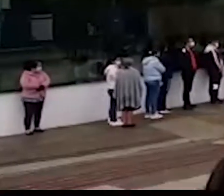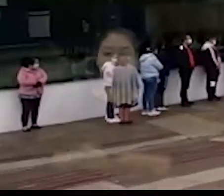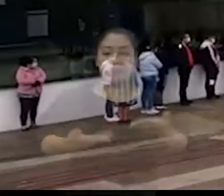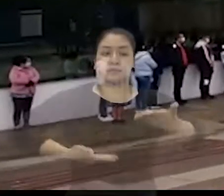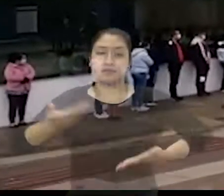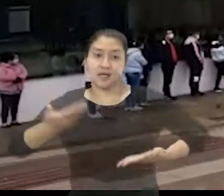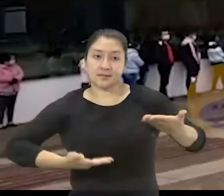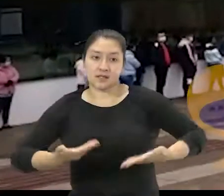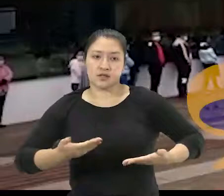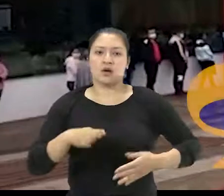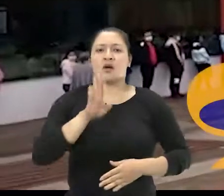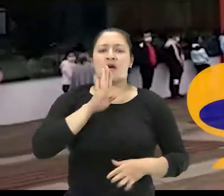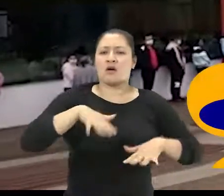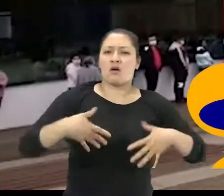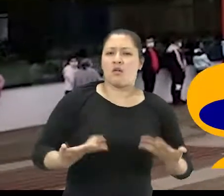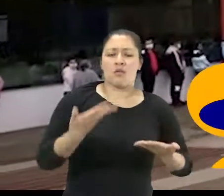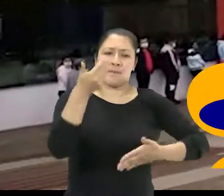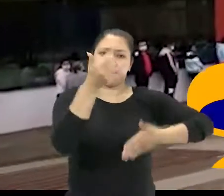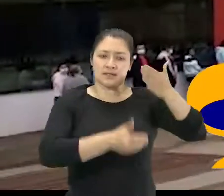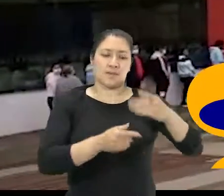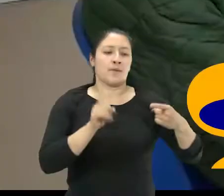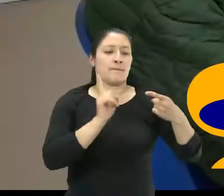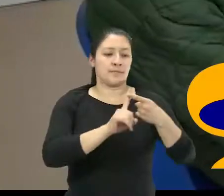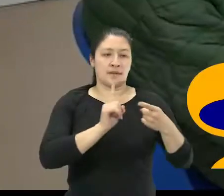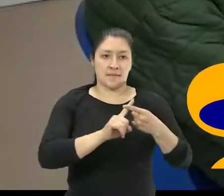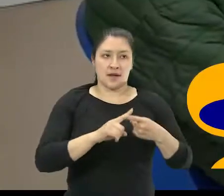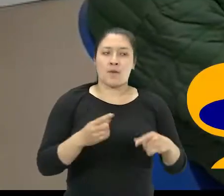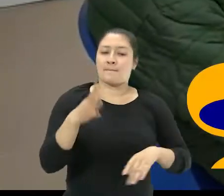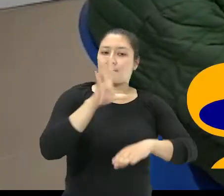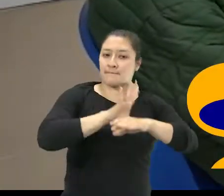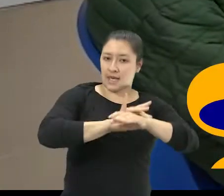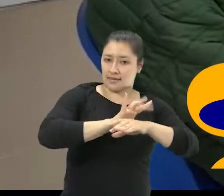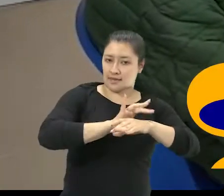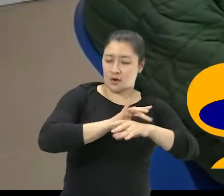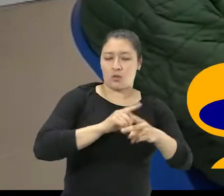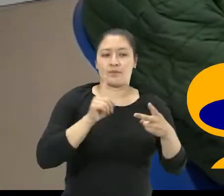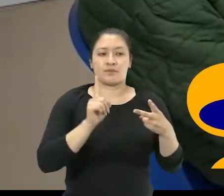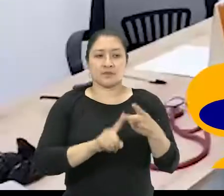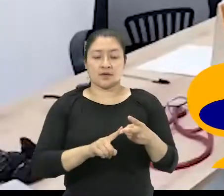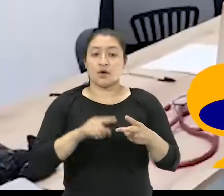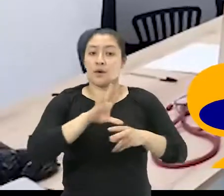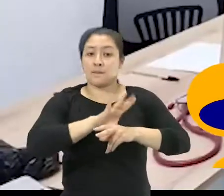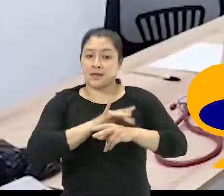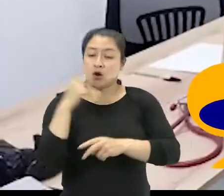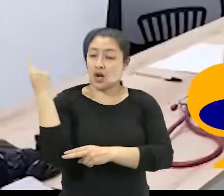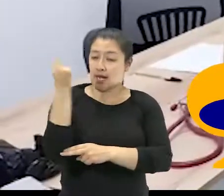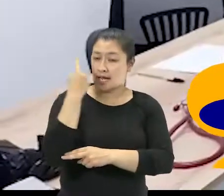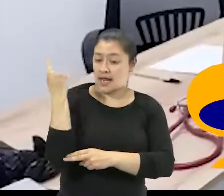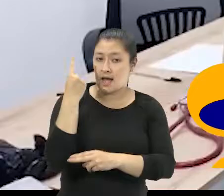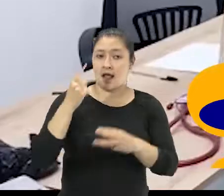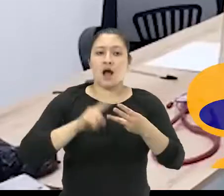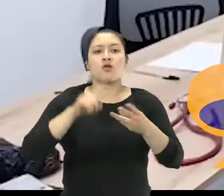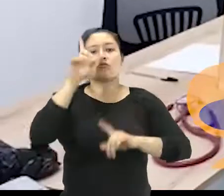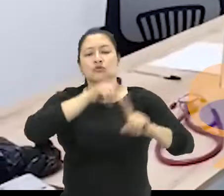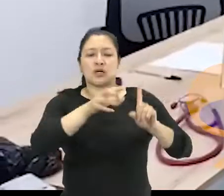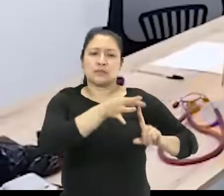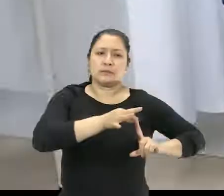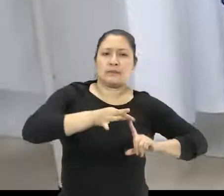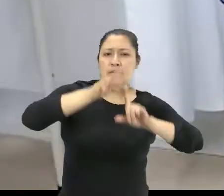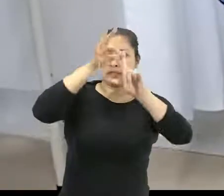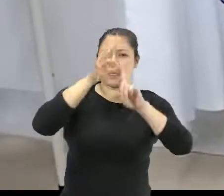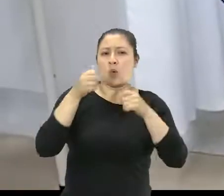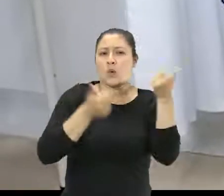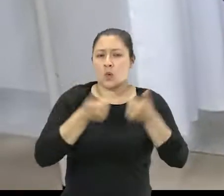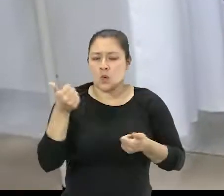los servicios con los cuales estamos arrancando son consulta externa consulta de medicina general algunas especializadas como